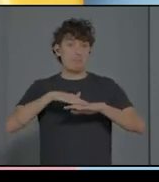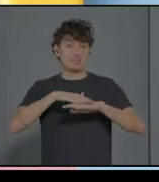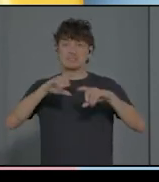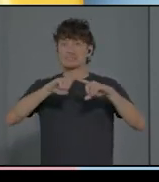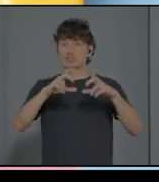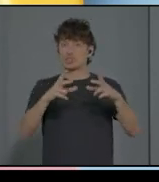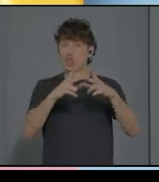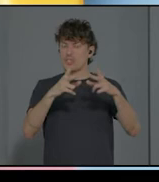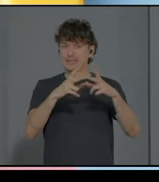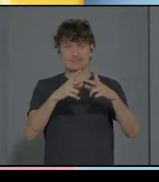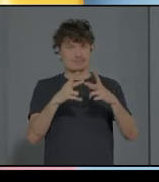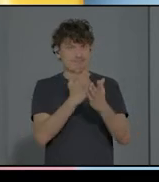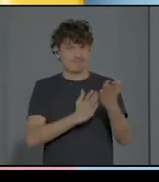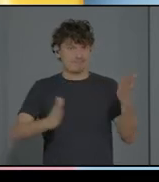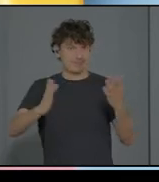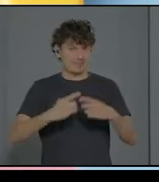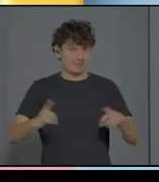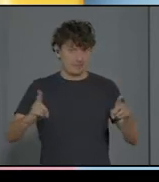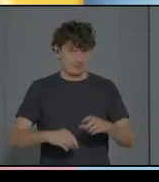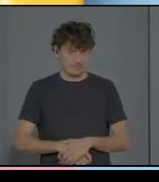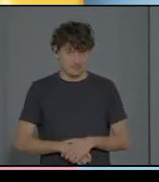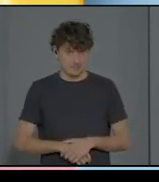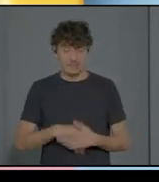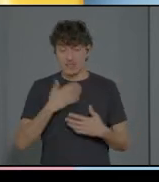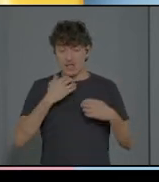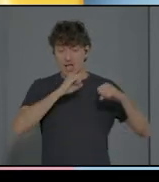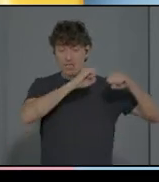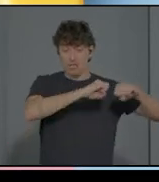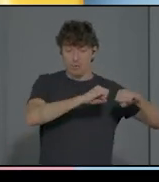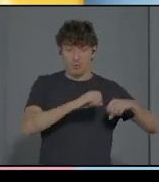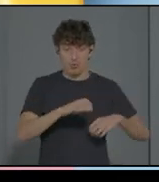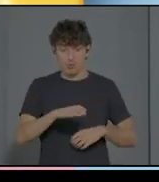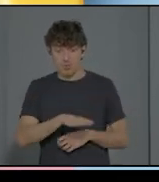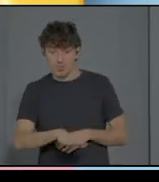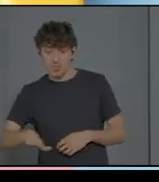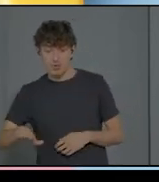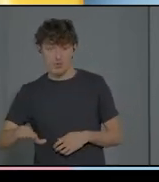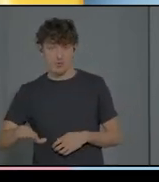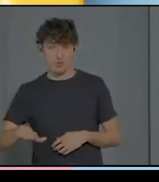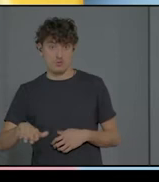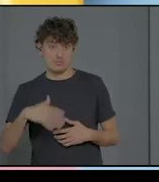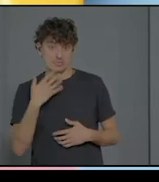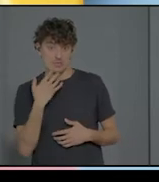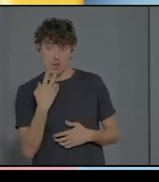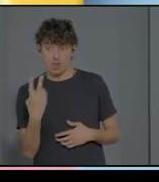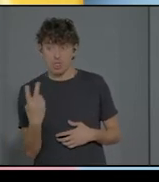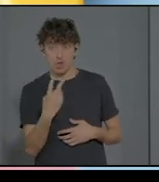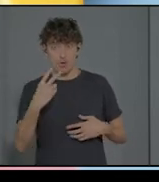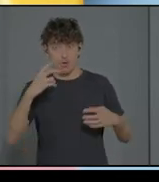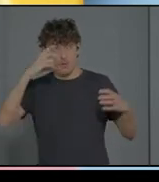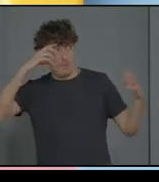si el adulto y el niño se sincronizan en una interacción que